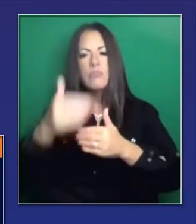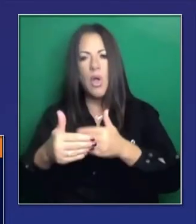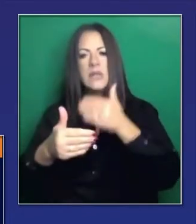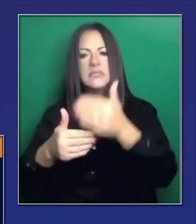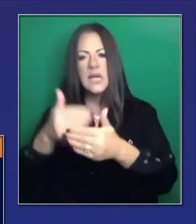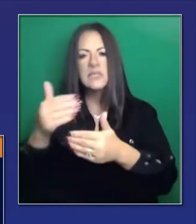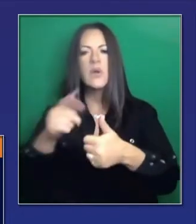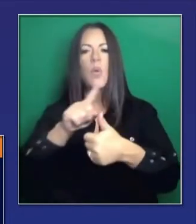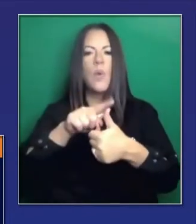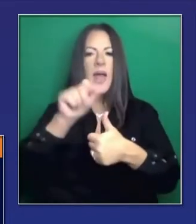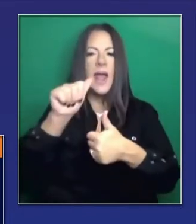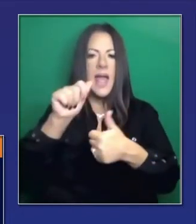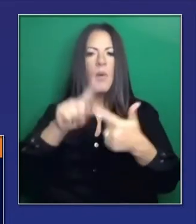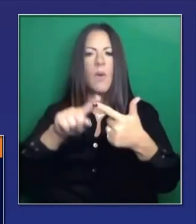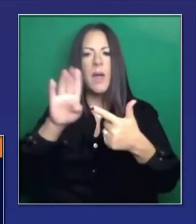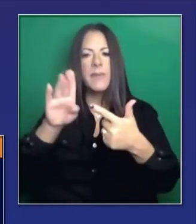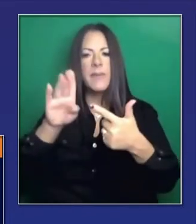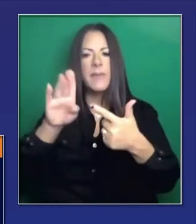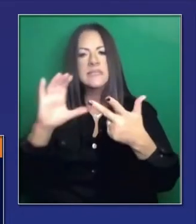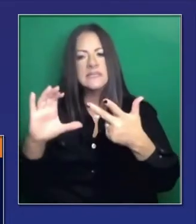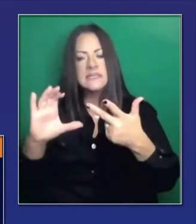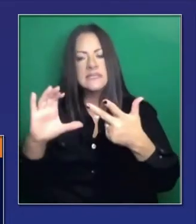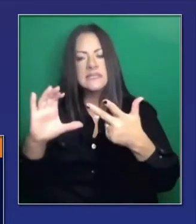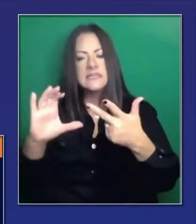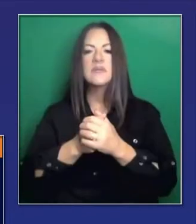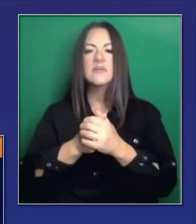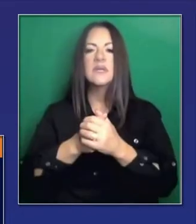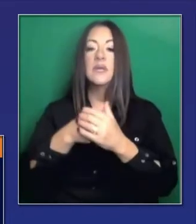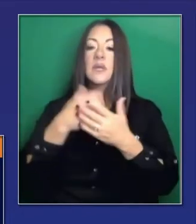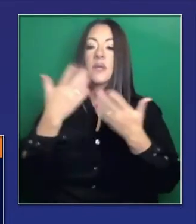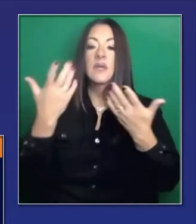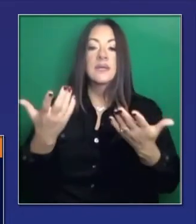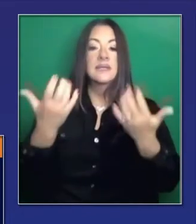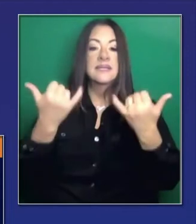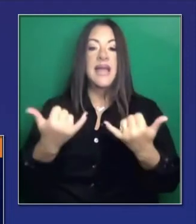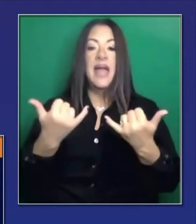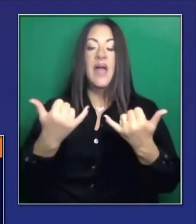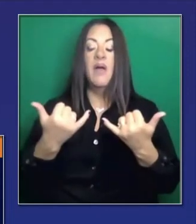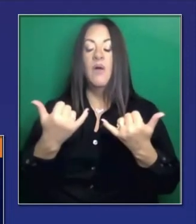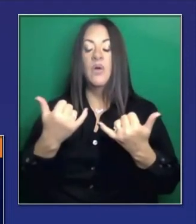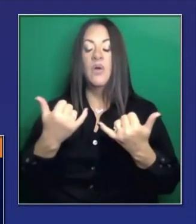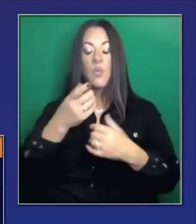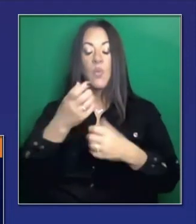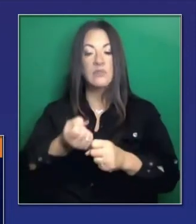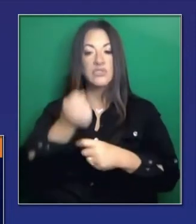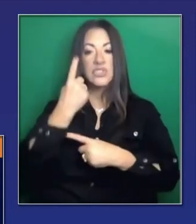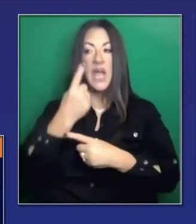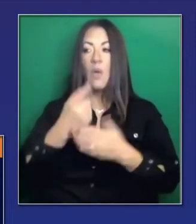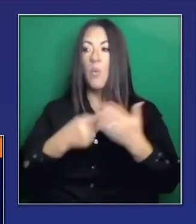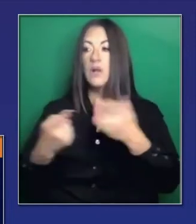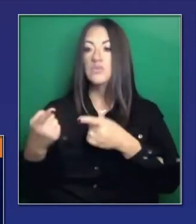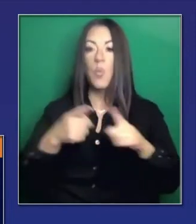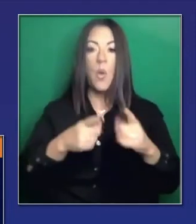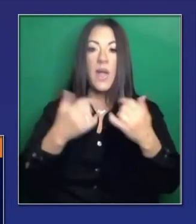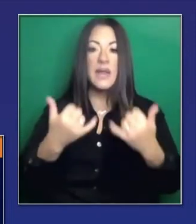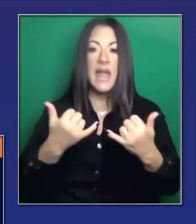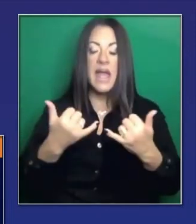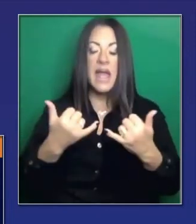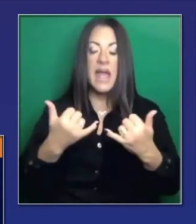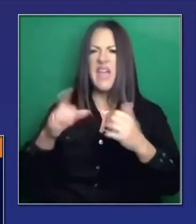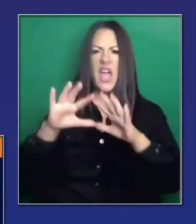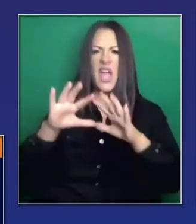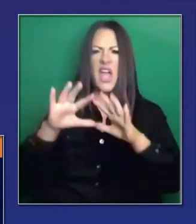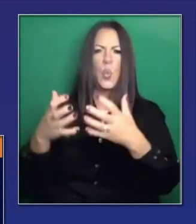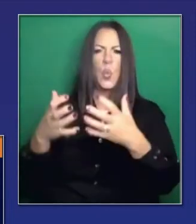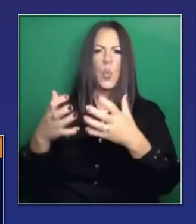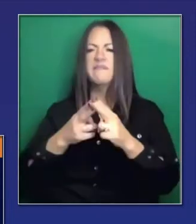Mucha información seguramente. Y mucha gente me pregunta cómo puedo informarme. Pero realmente este es el mejor